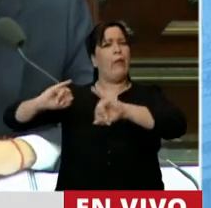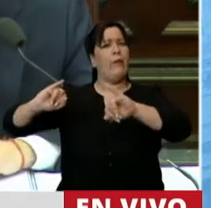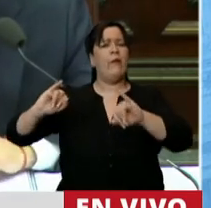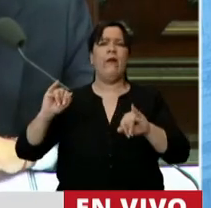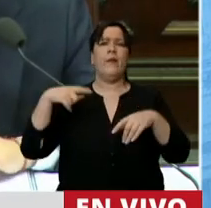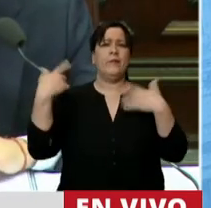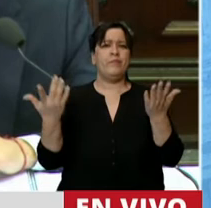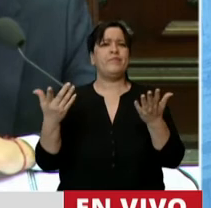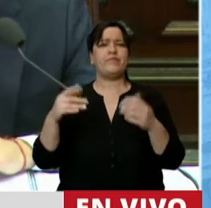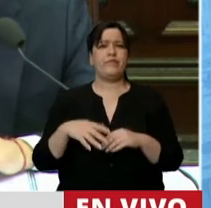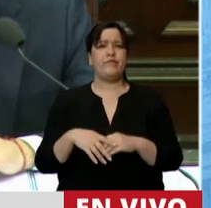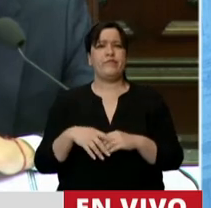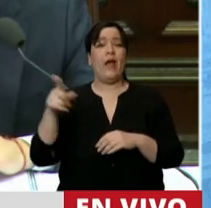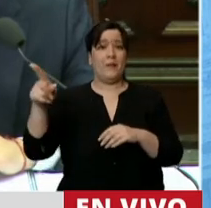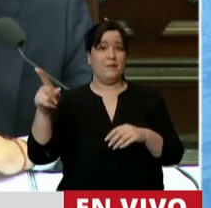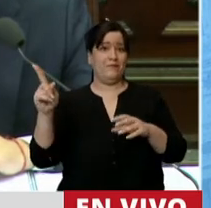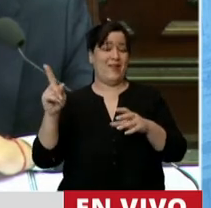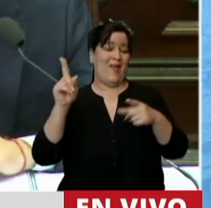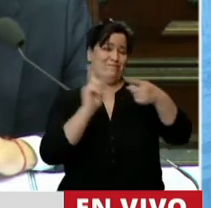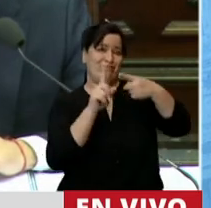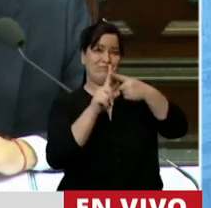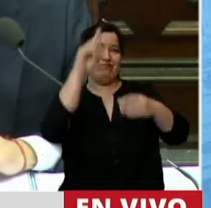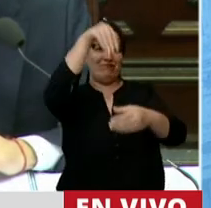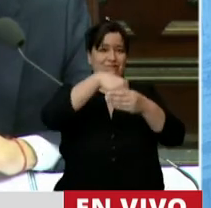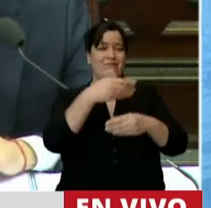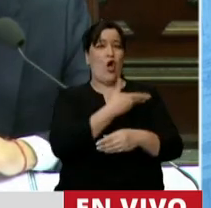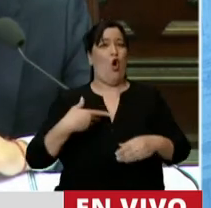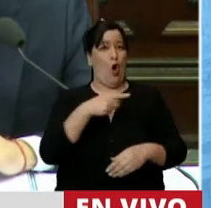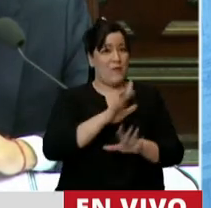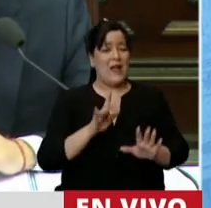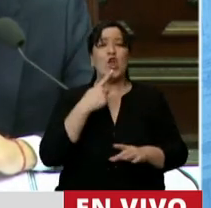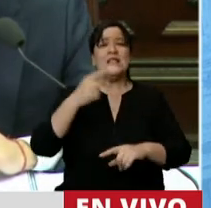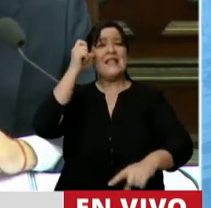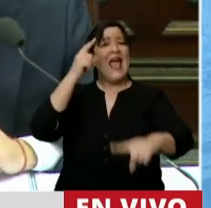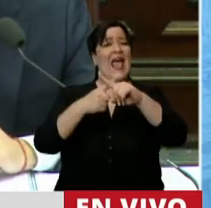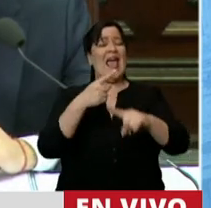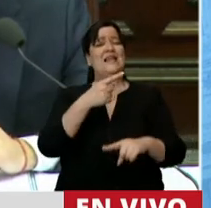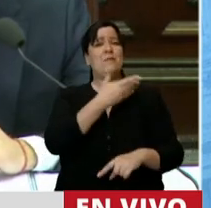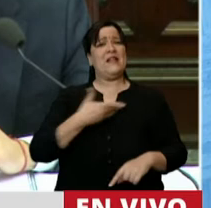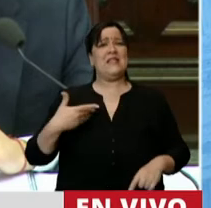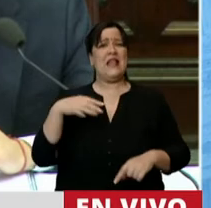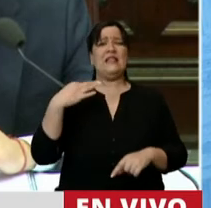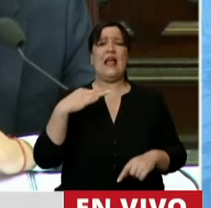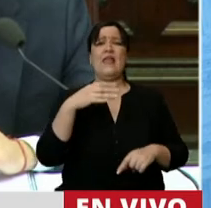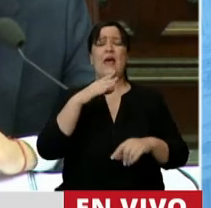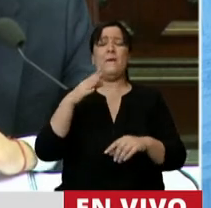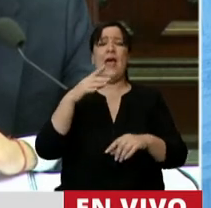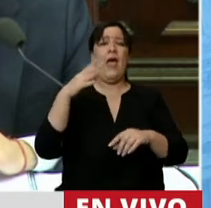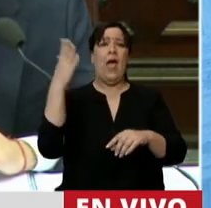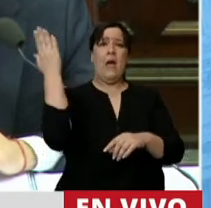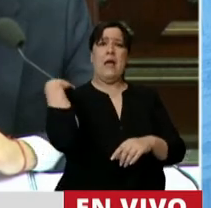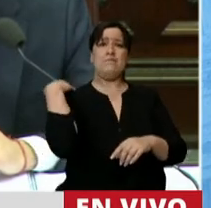Por las alfombras rojas de la casa de gobierno. Y dice que a un expresidente hay que fusilarlo de espalda a la Plaza de Mayo.